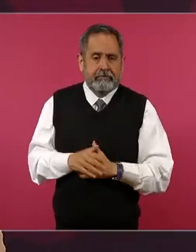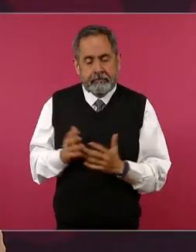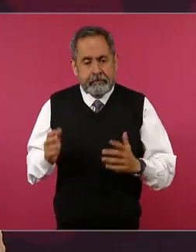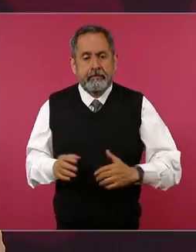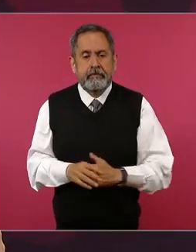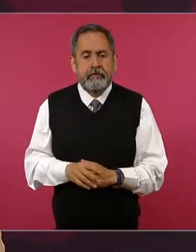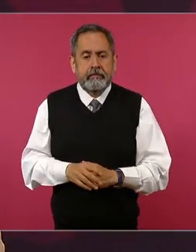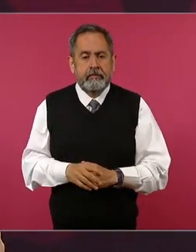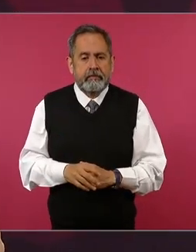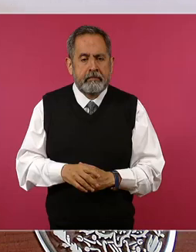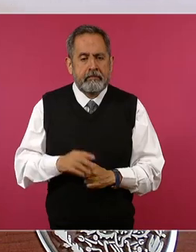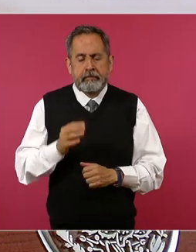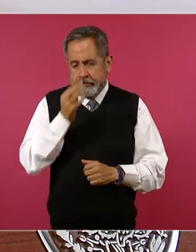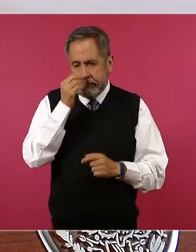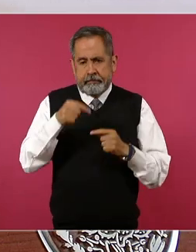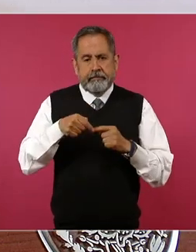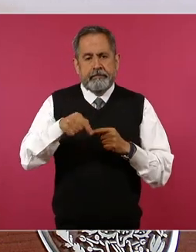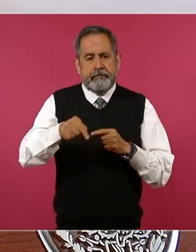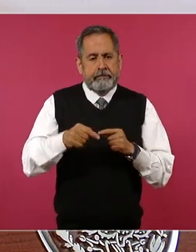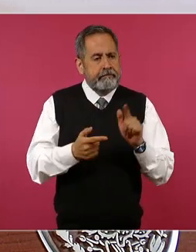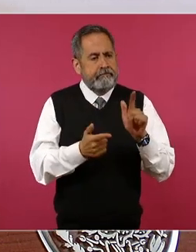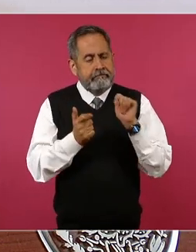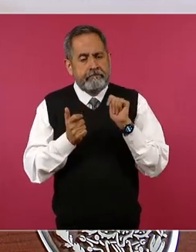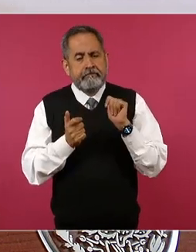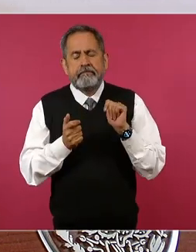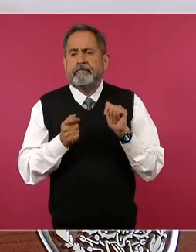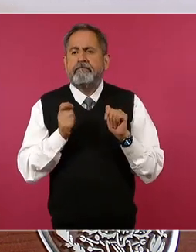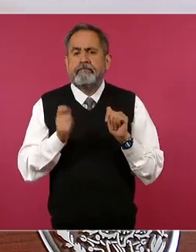ahora estoy por tener una